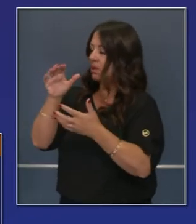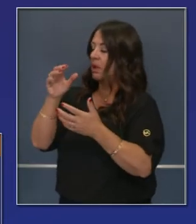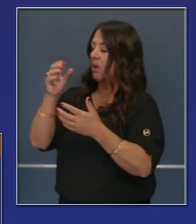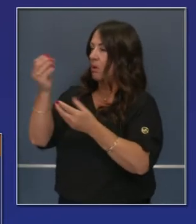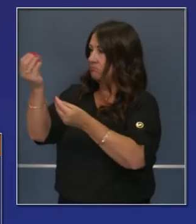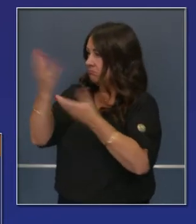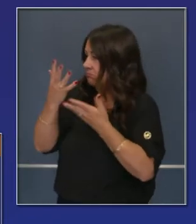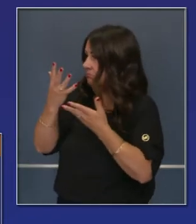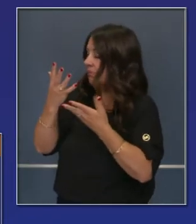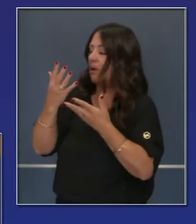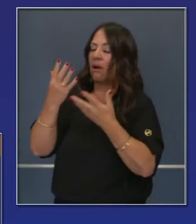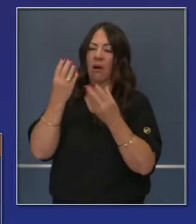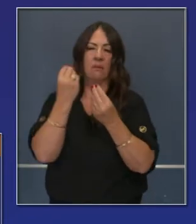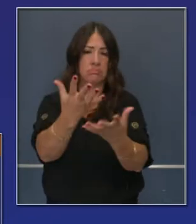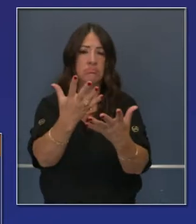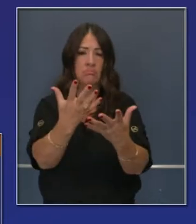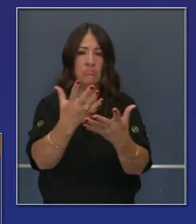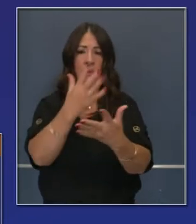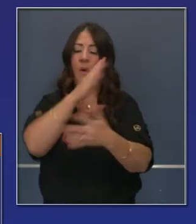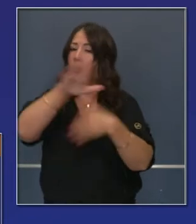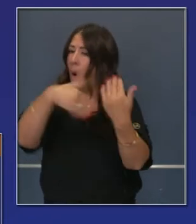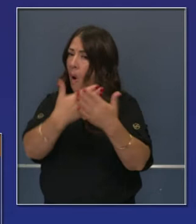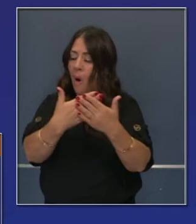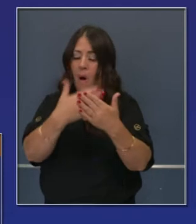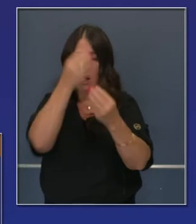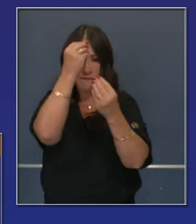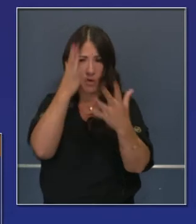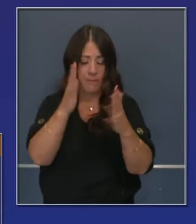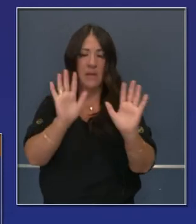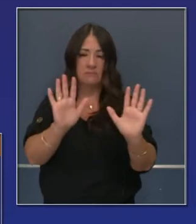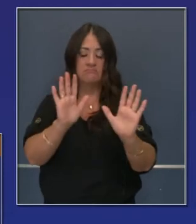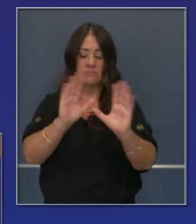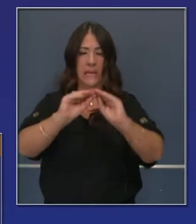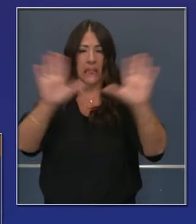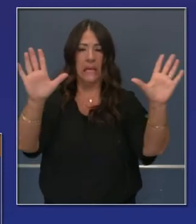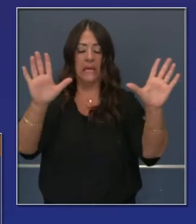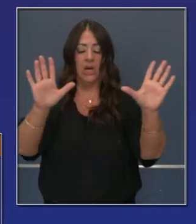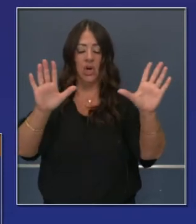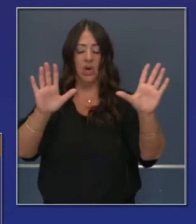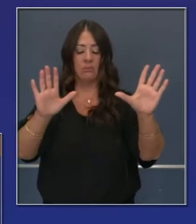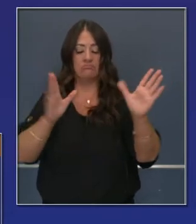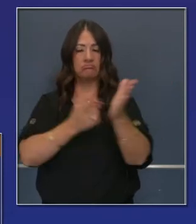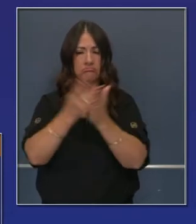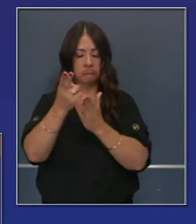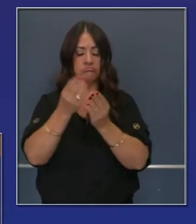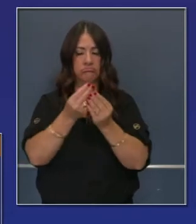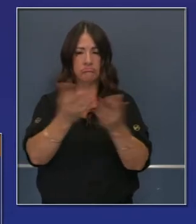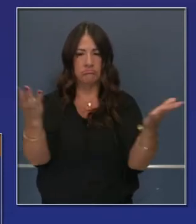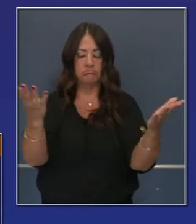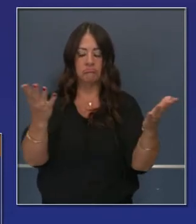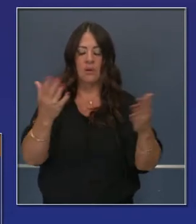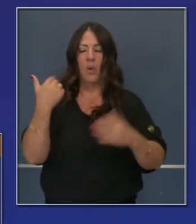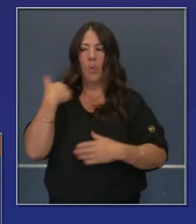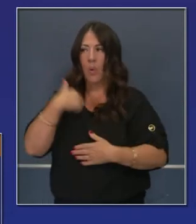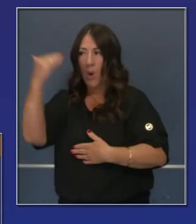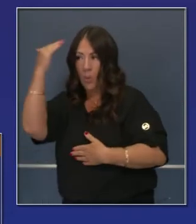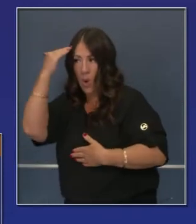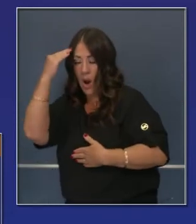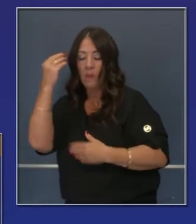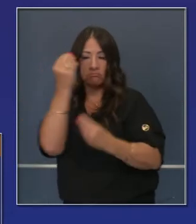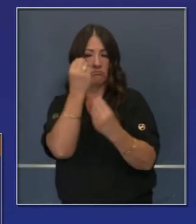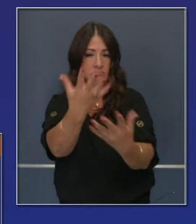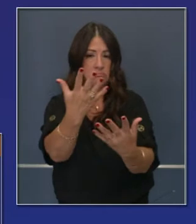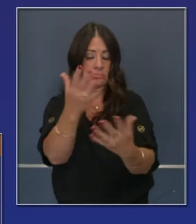transparencia para que sepan qué es lo que tenemos internamente en cuanto a lo que deseamos, que entiendan